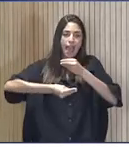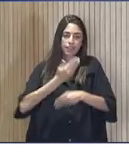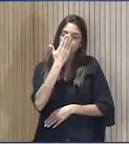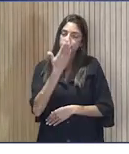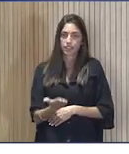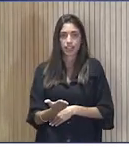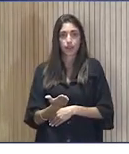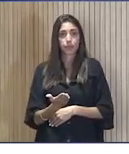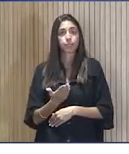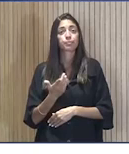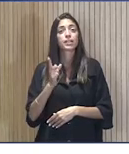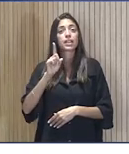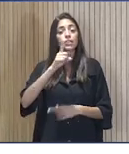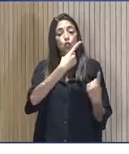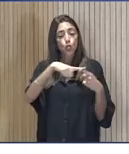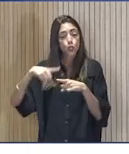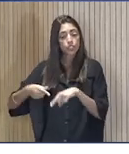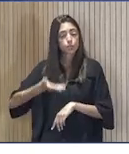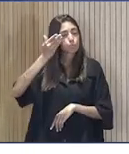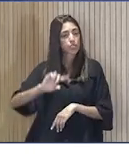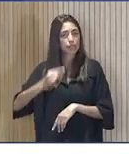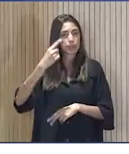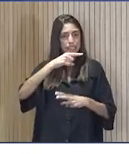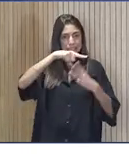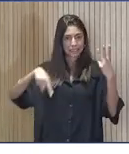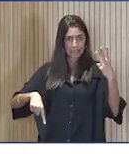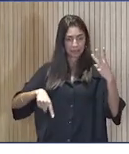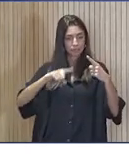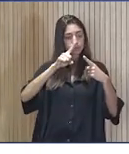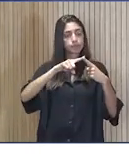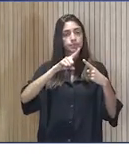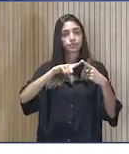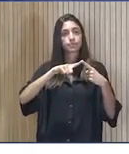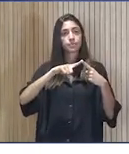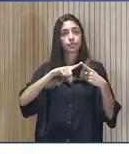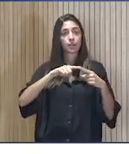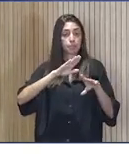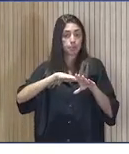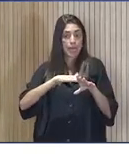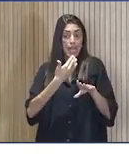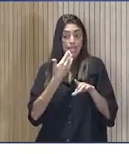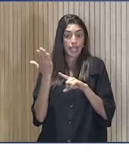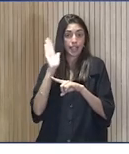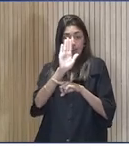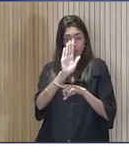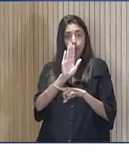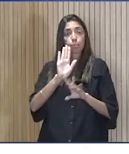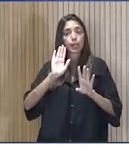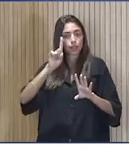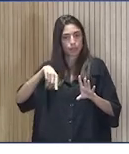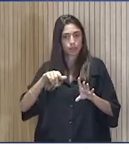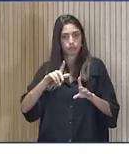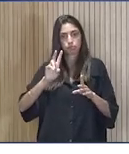de las cosas más importantes que han dicho destacaría tres. Y sirven para este ejemplo y espero que sirvan para muchos más.